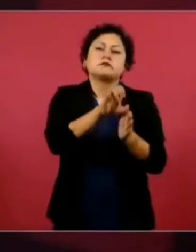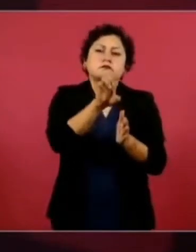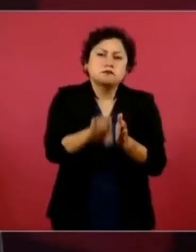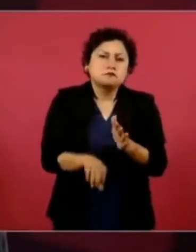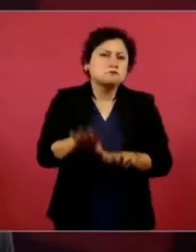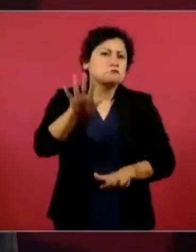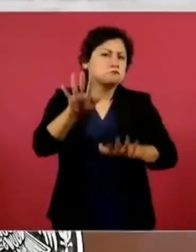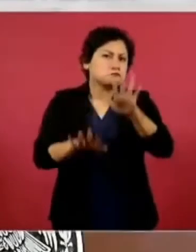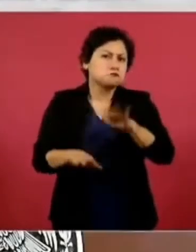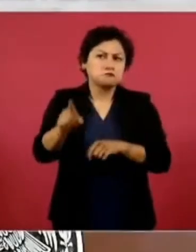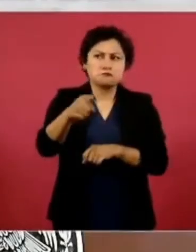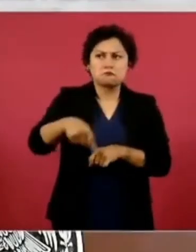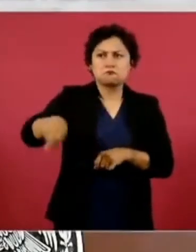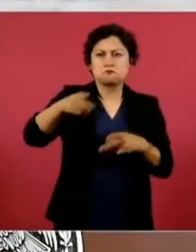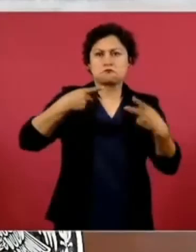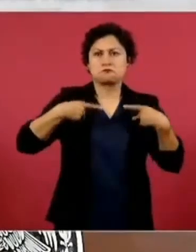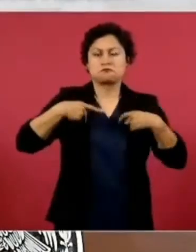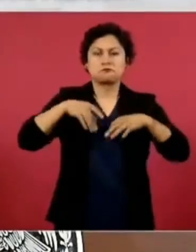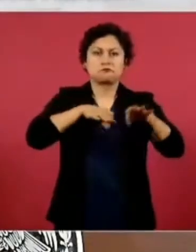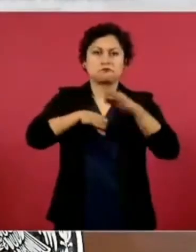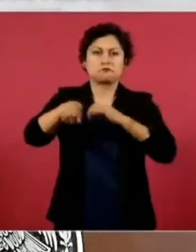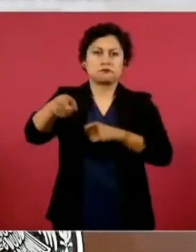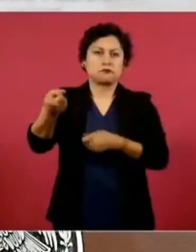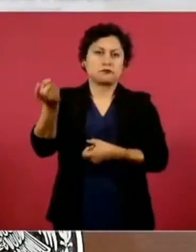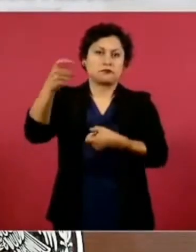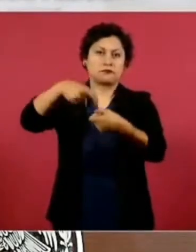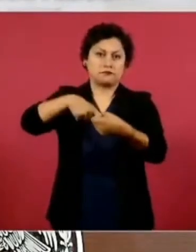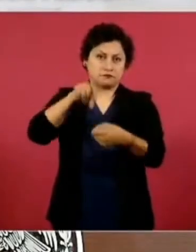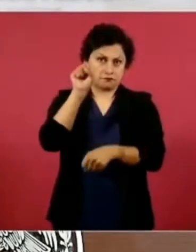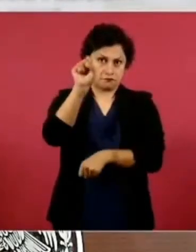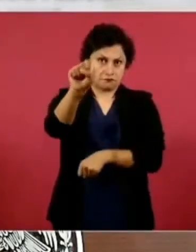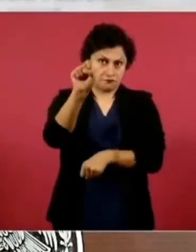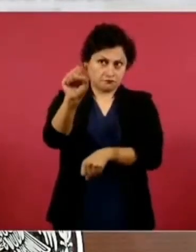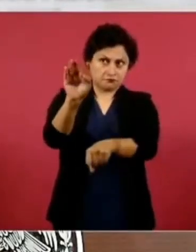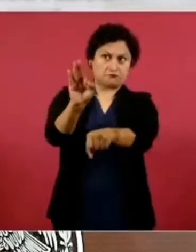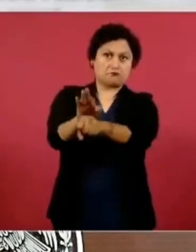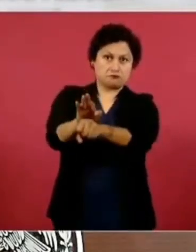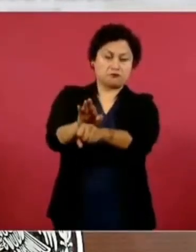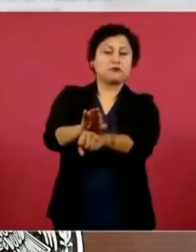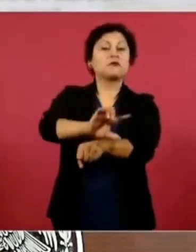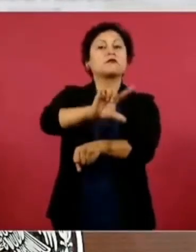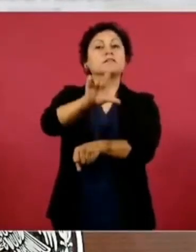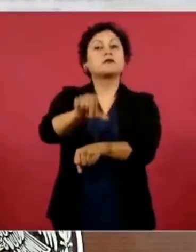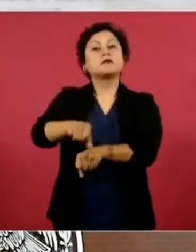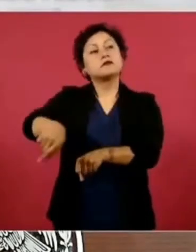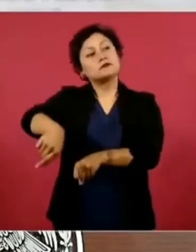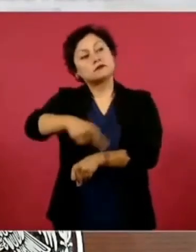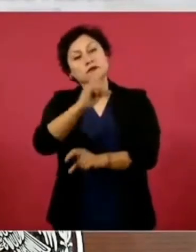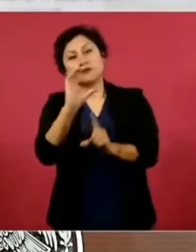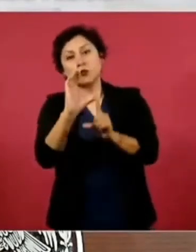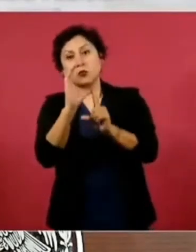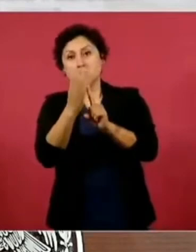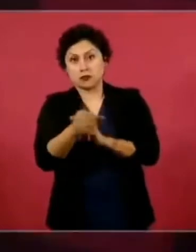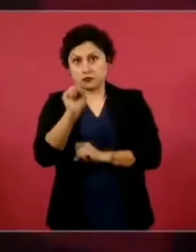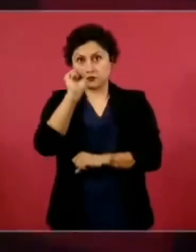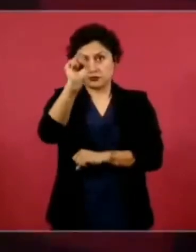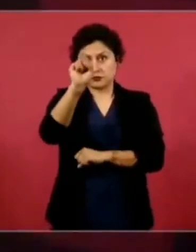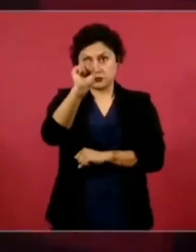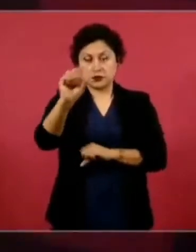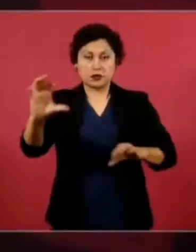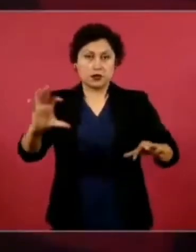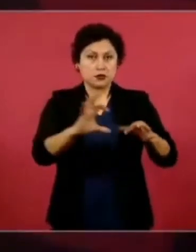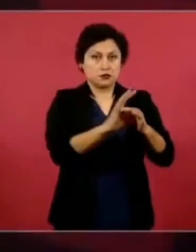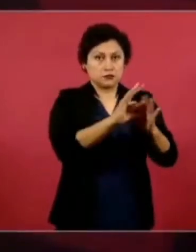están sindicalizados y que por alguna cuestión son después mandados, digamos, en comisión sindical, pasan a este estatuto,